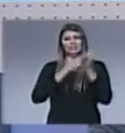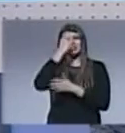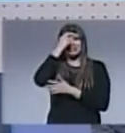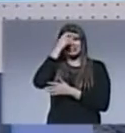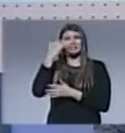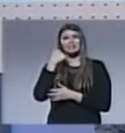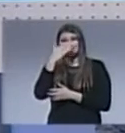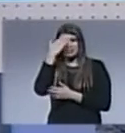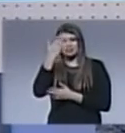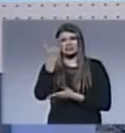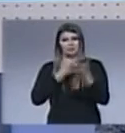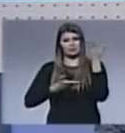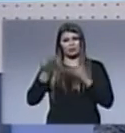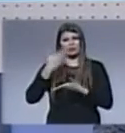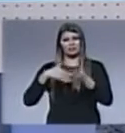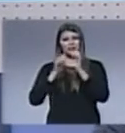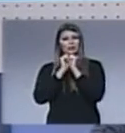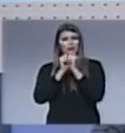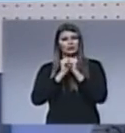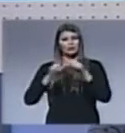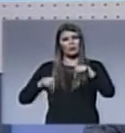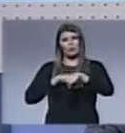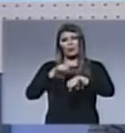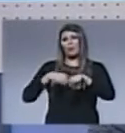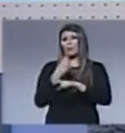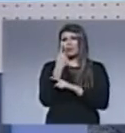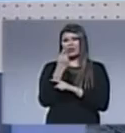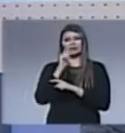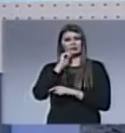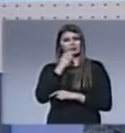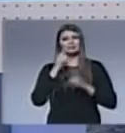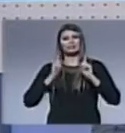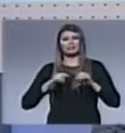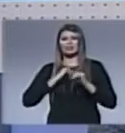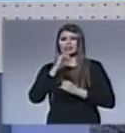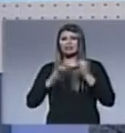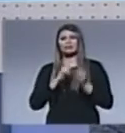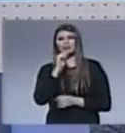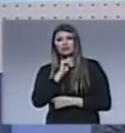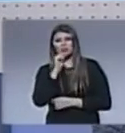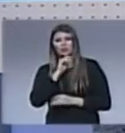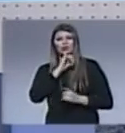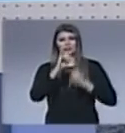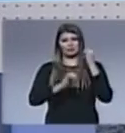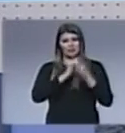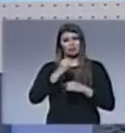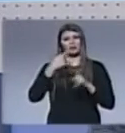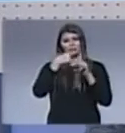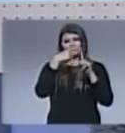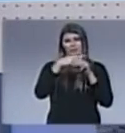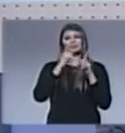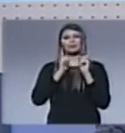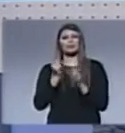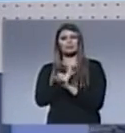por compartir con nosotros una hora de programación realmente cargada de muchos testimonios de muchas noticias positivas